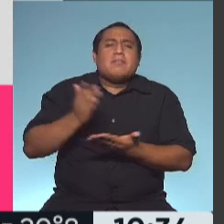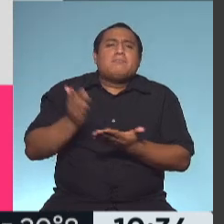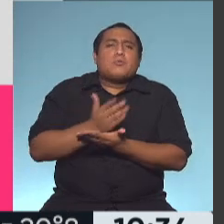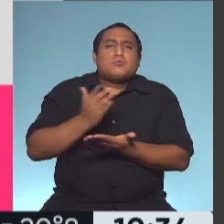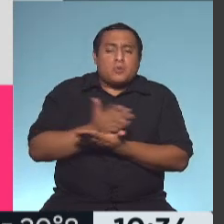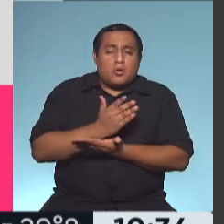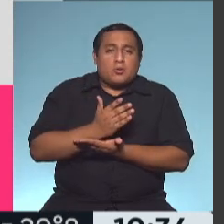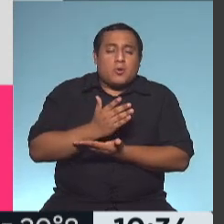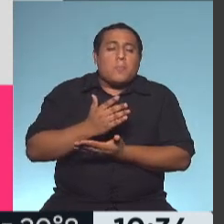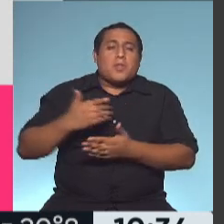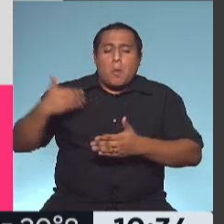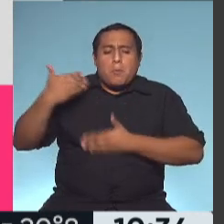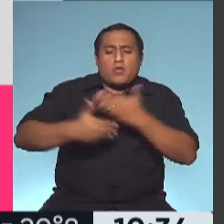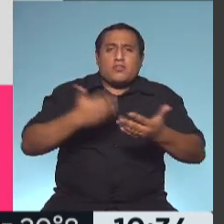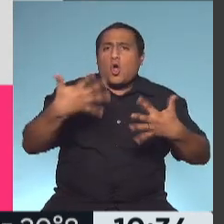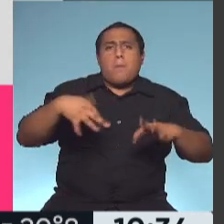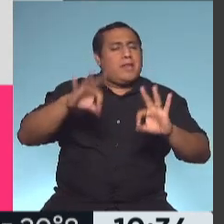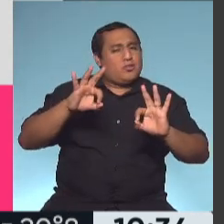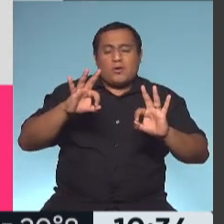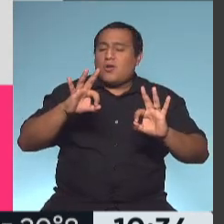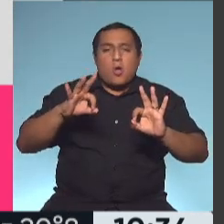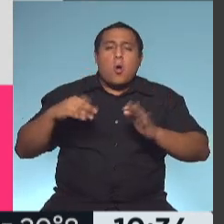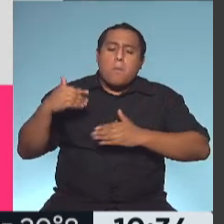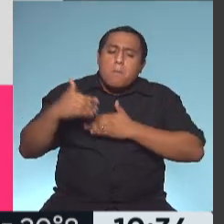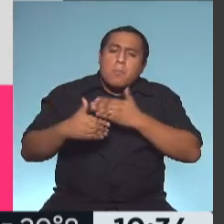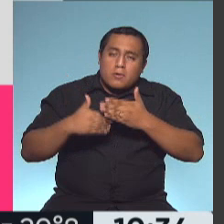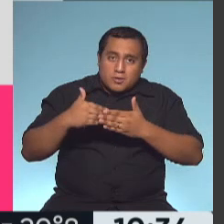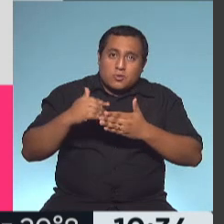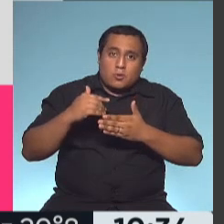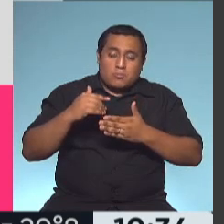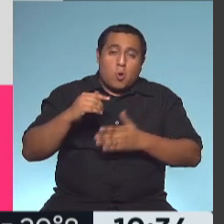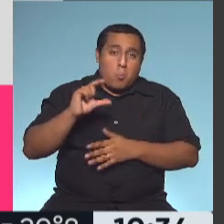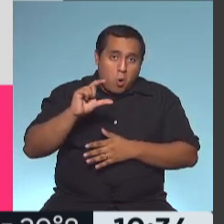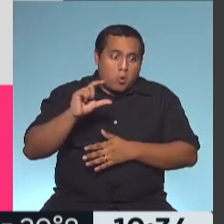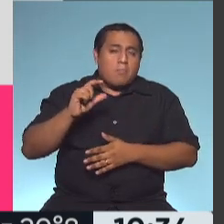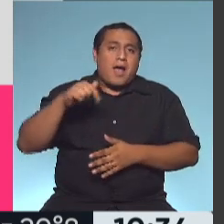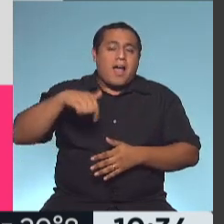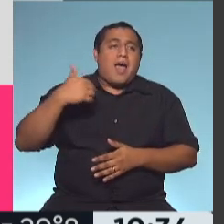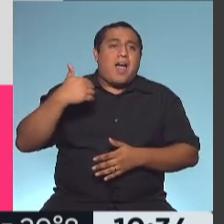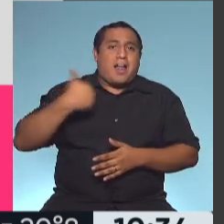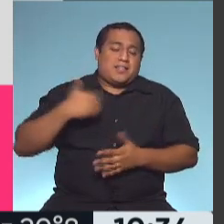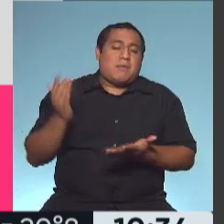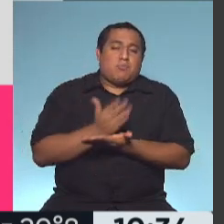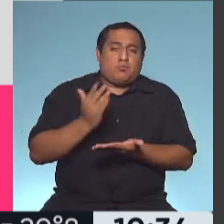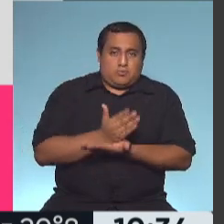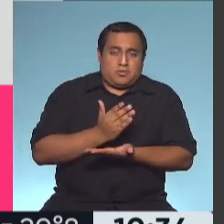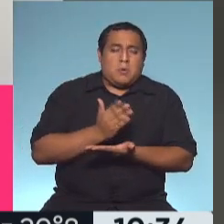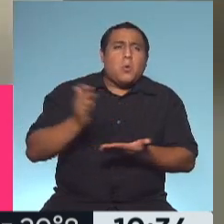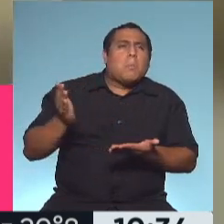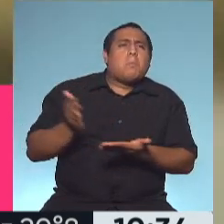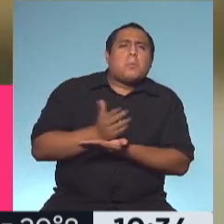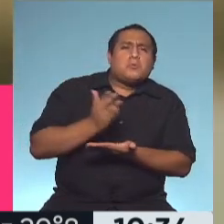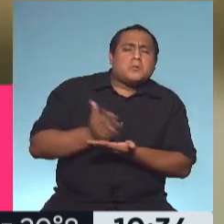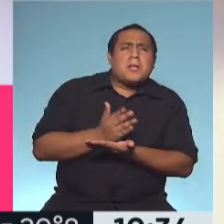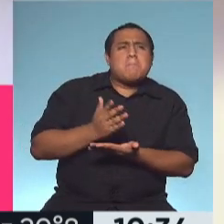parte del proceso de producción en el país la vacuna Sputnik y se espera que se comenzaría produciendo más o menos